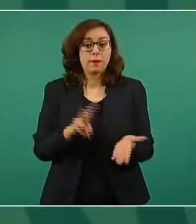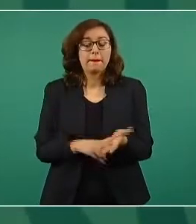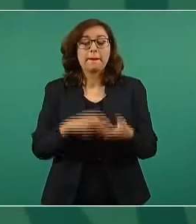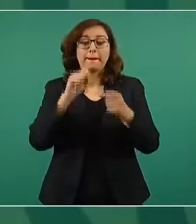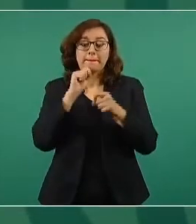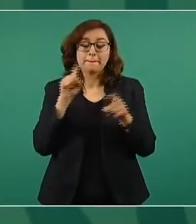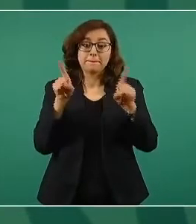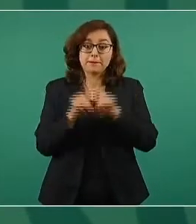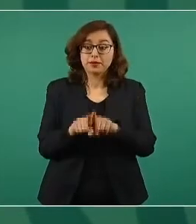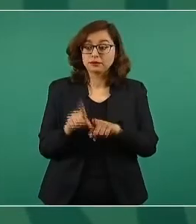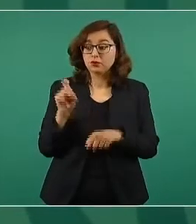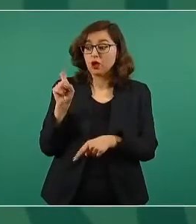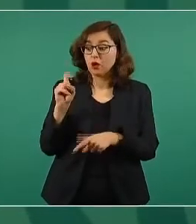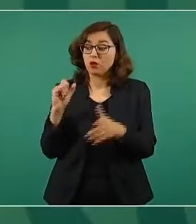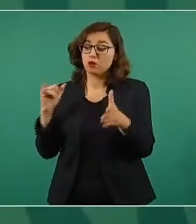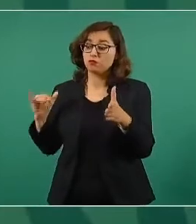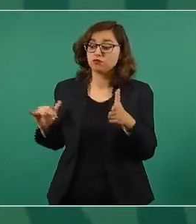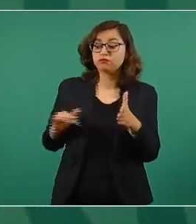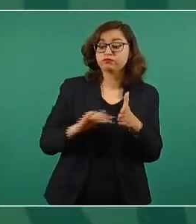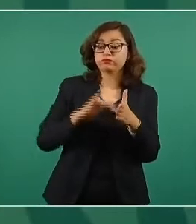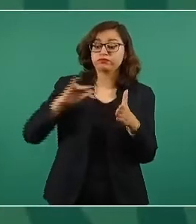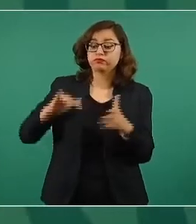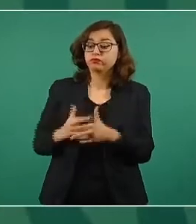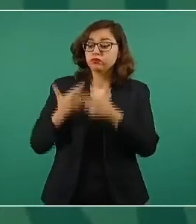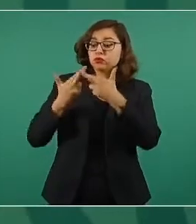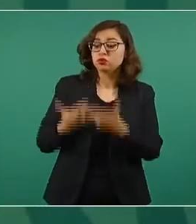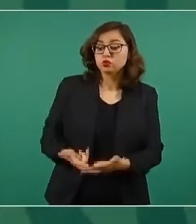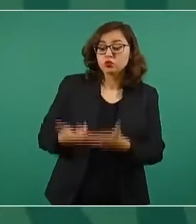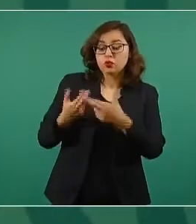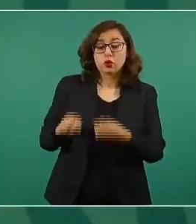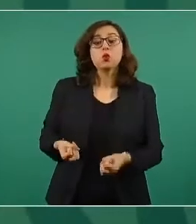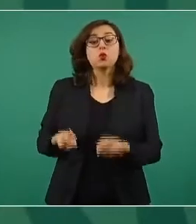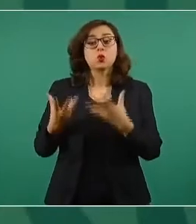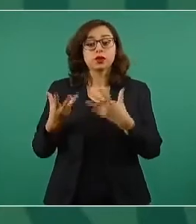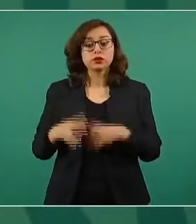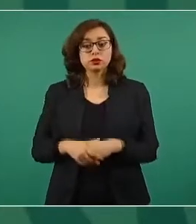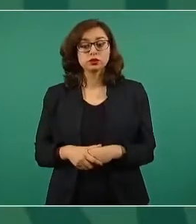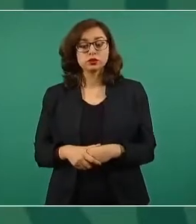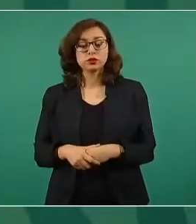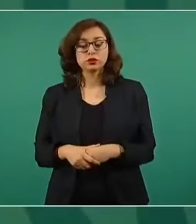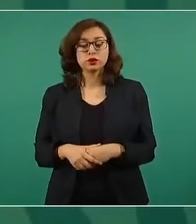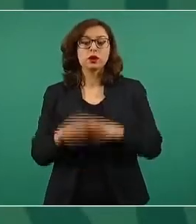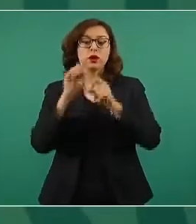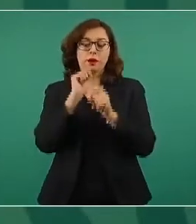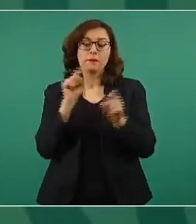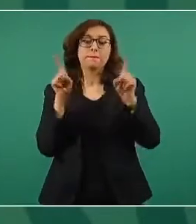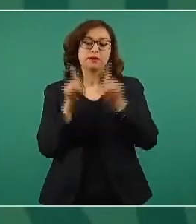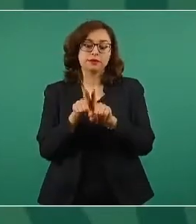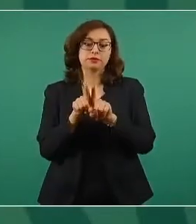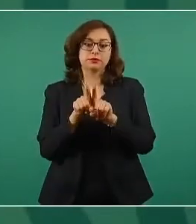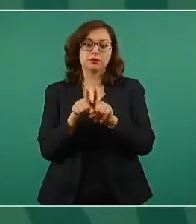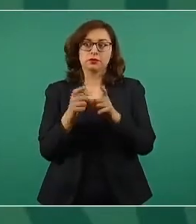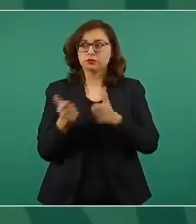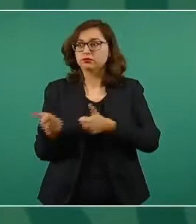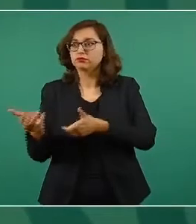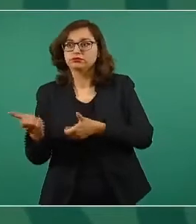disponible se va a tener y a quién entregar esa agua.